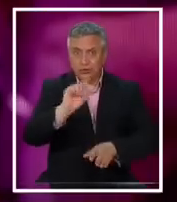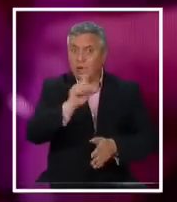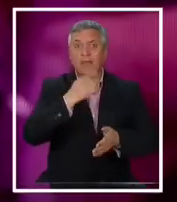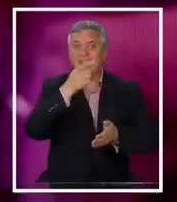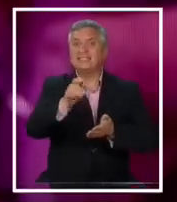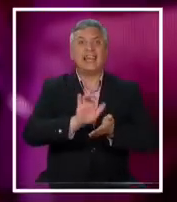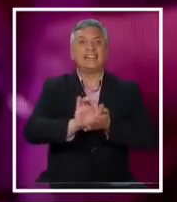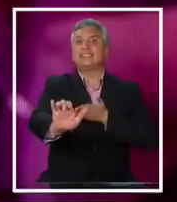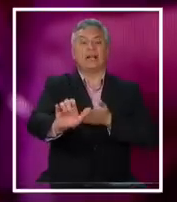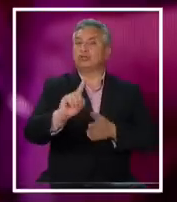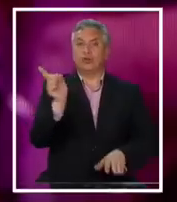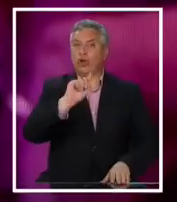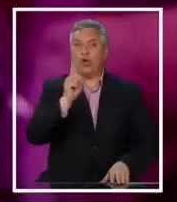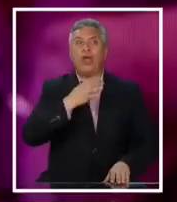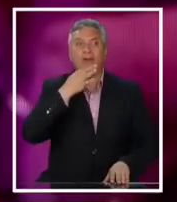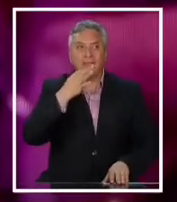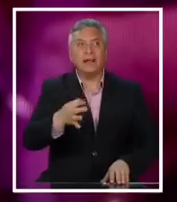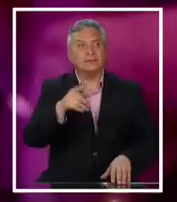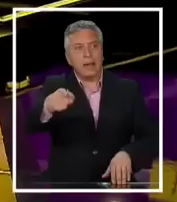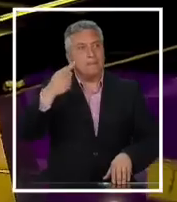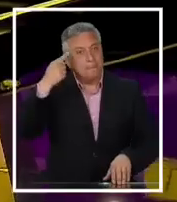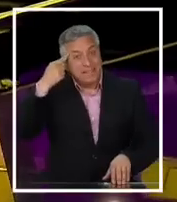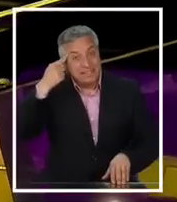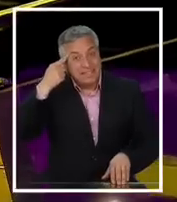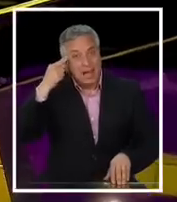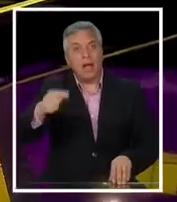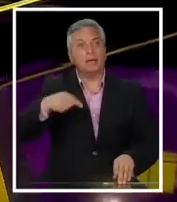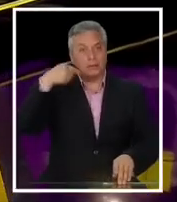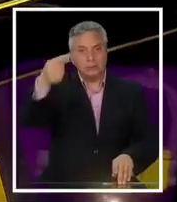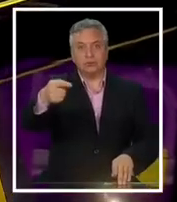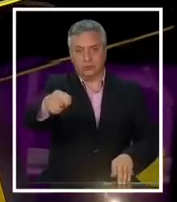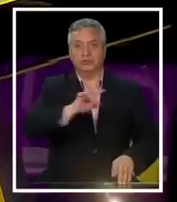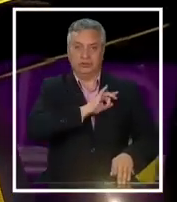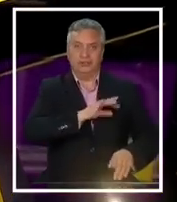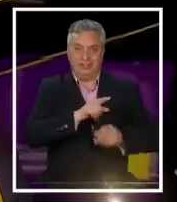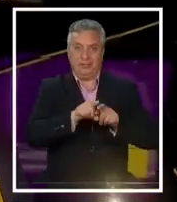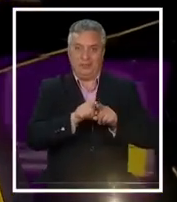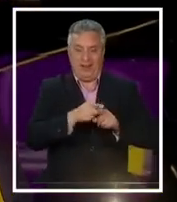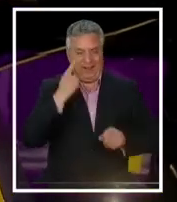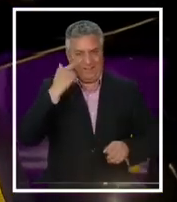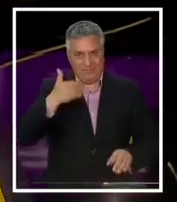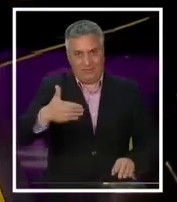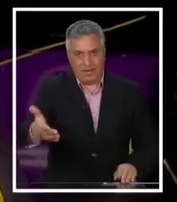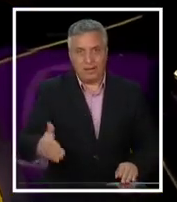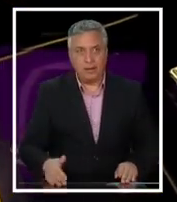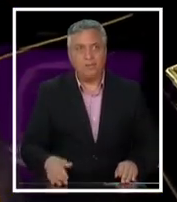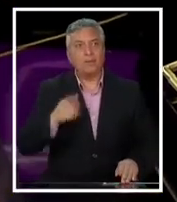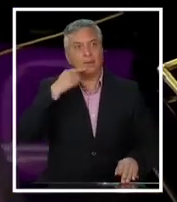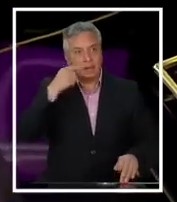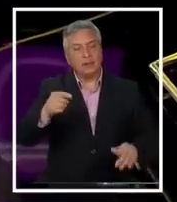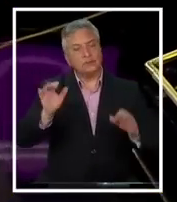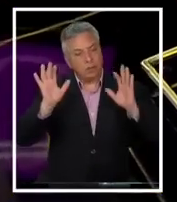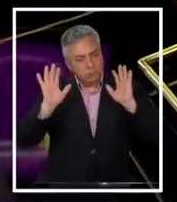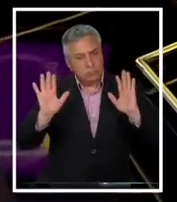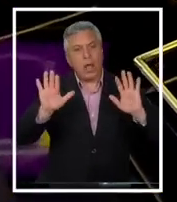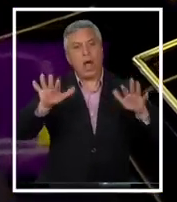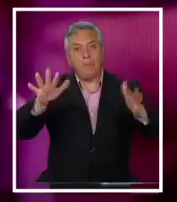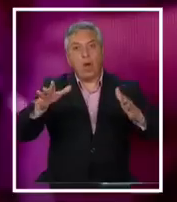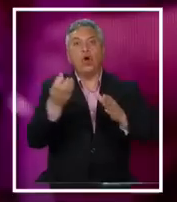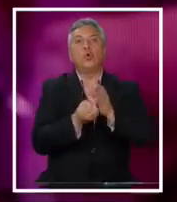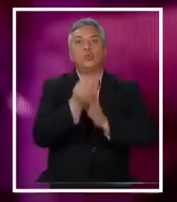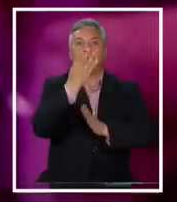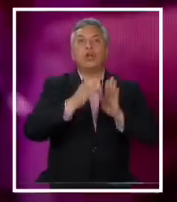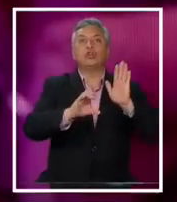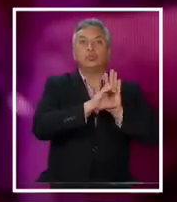rechazo para tal cosa. No, rechaza para pensar ahí en el país y en lo que viene. ¿Cómo se imagina usted el 5? el 5... Quiere establecer a lo mejor una nueva